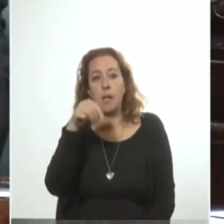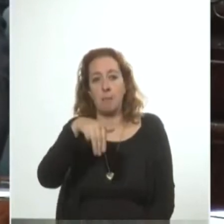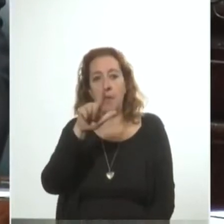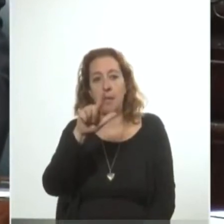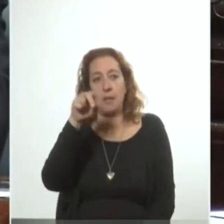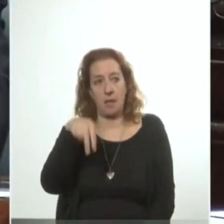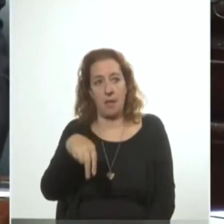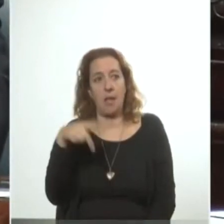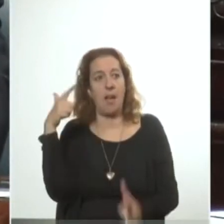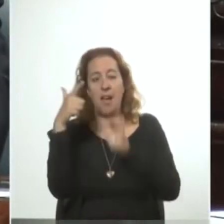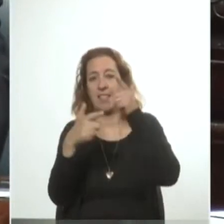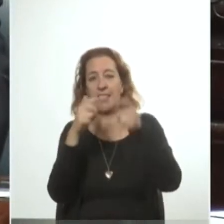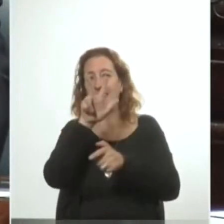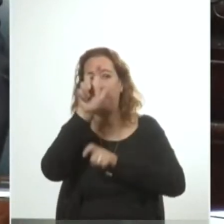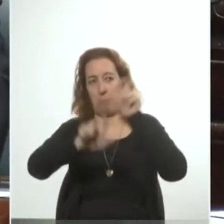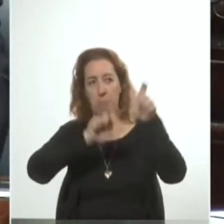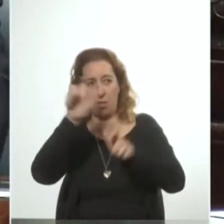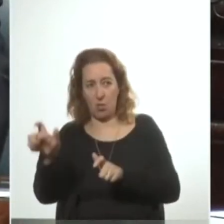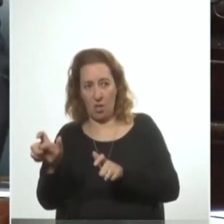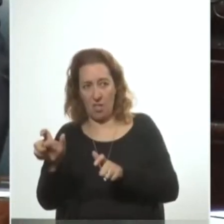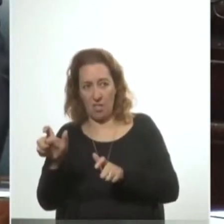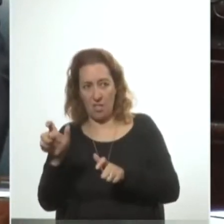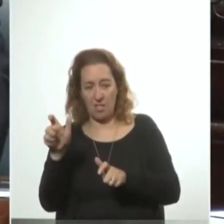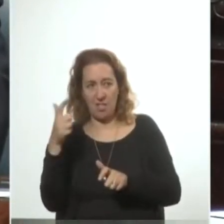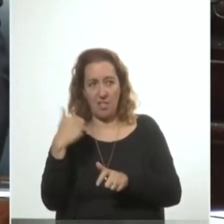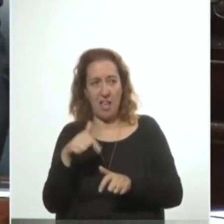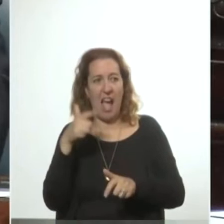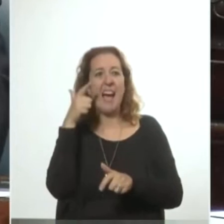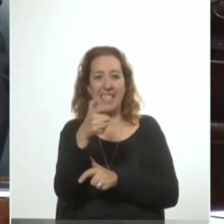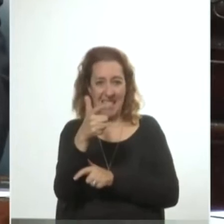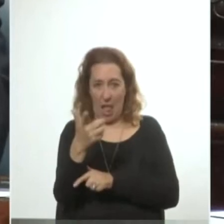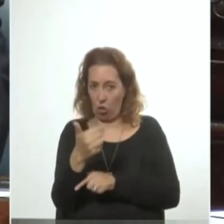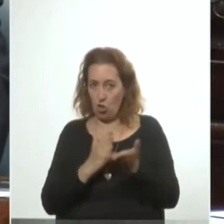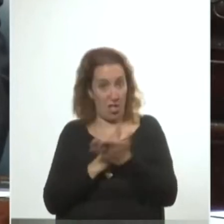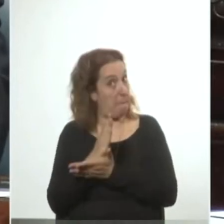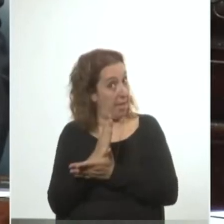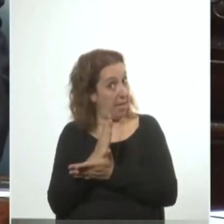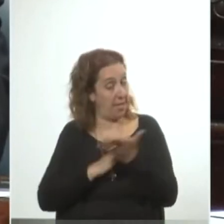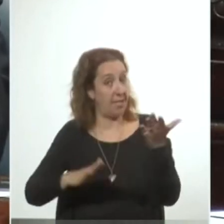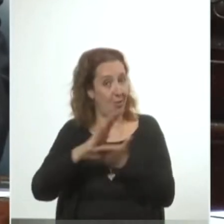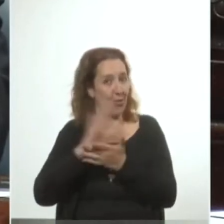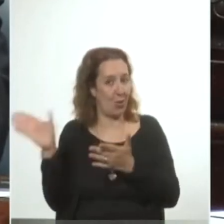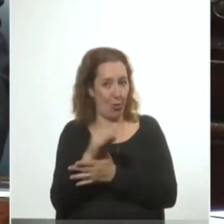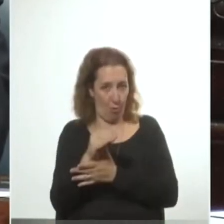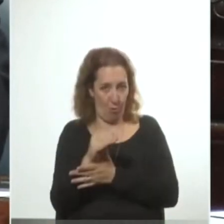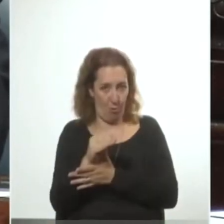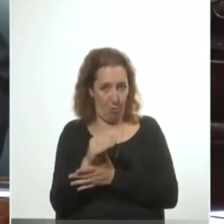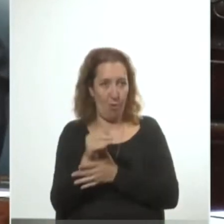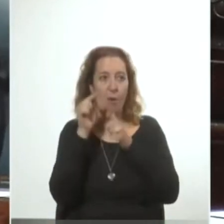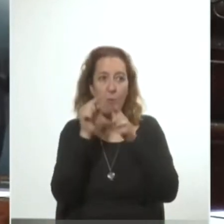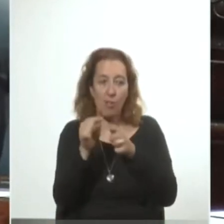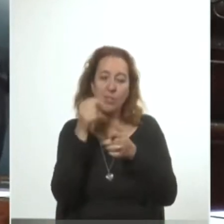asesina a tres personas acusadas. Nosotros somos claros en hablar de asesinatos en todos los casos, porque eso es parte de un